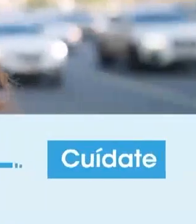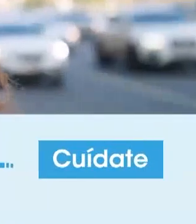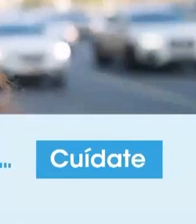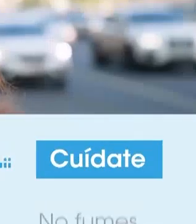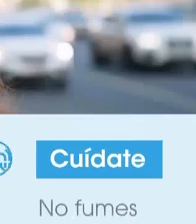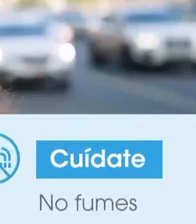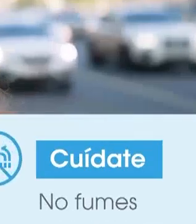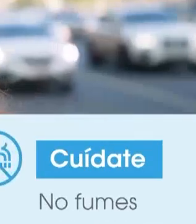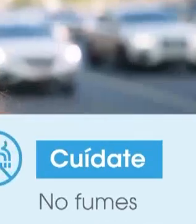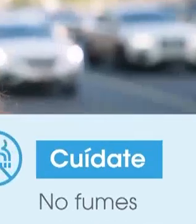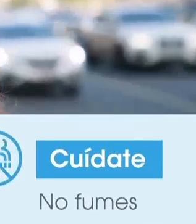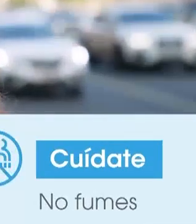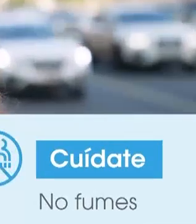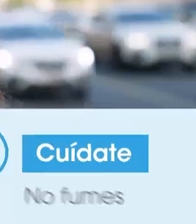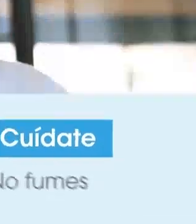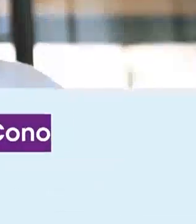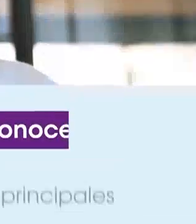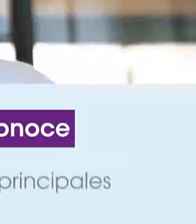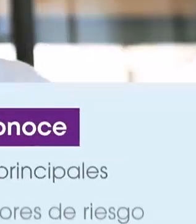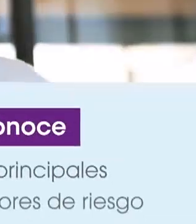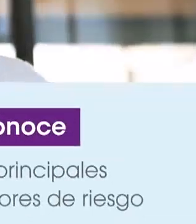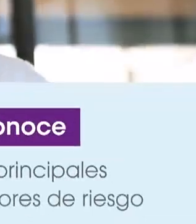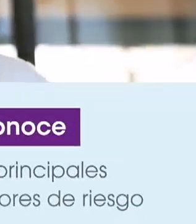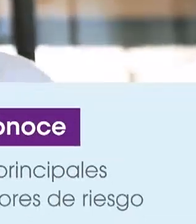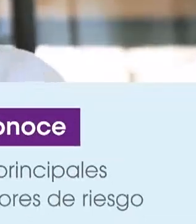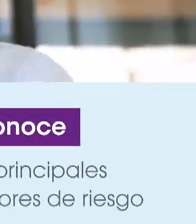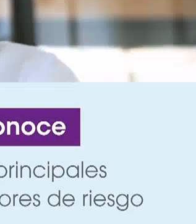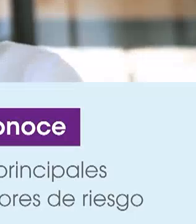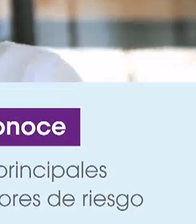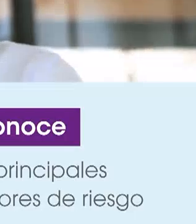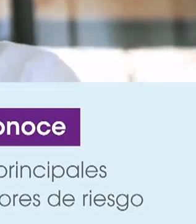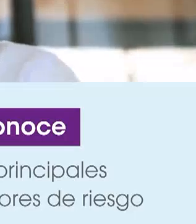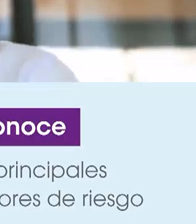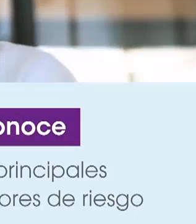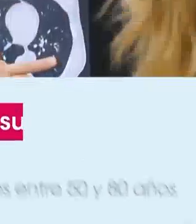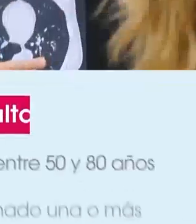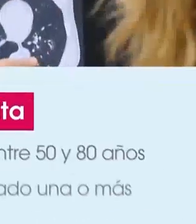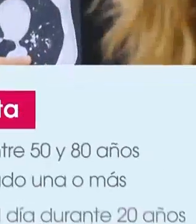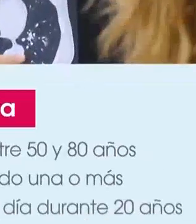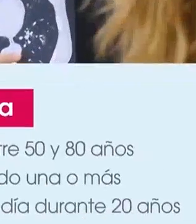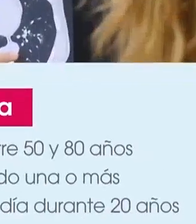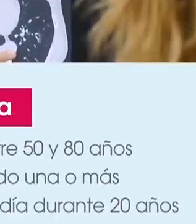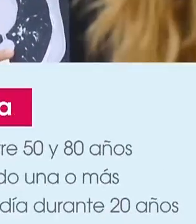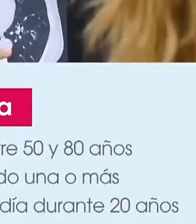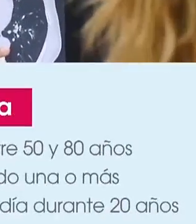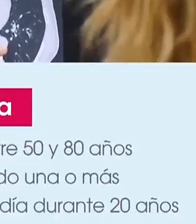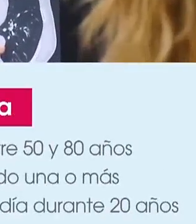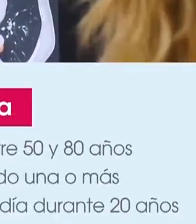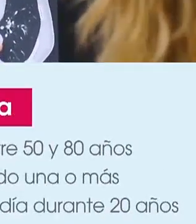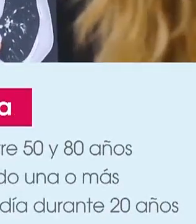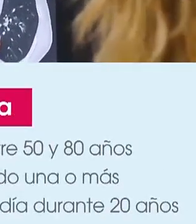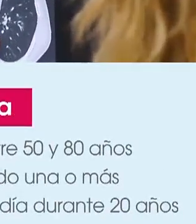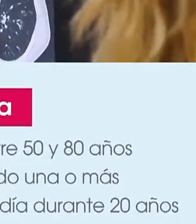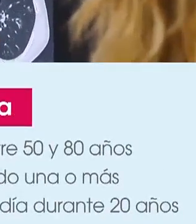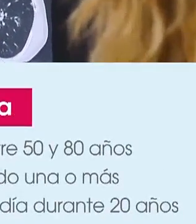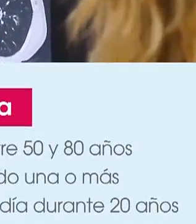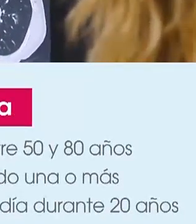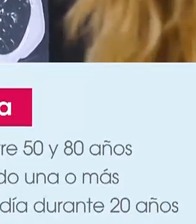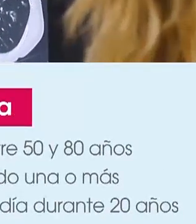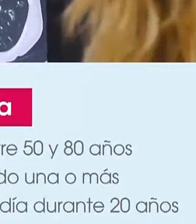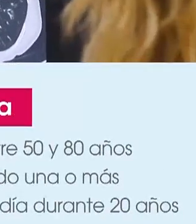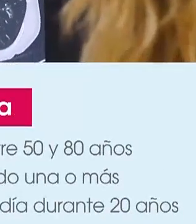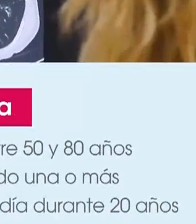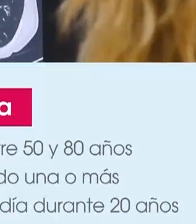Cuídate, no fumes. Conoce los factores de riesgo. Consulta si tienes entre 50 y 80